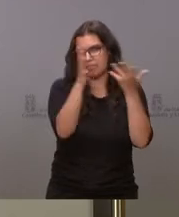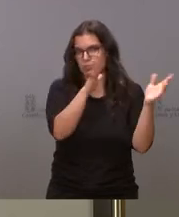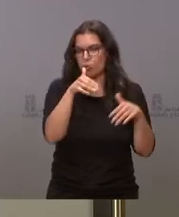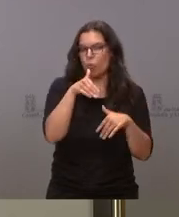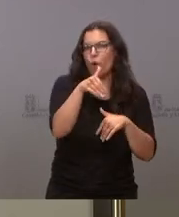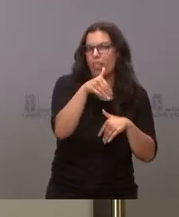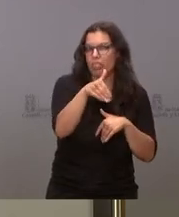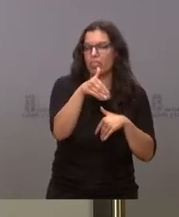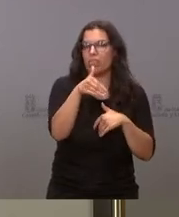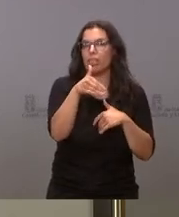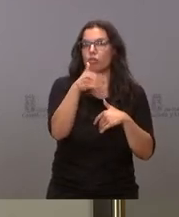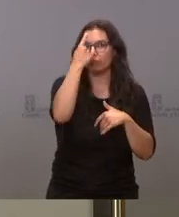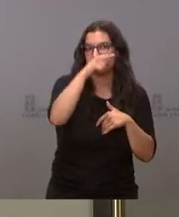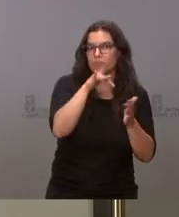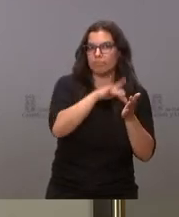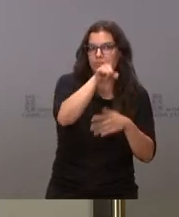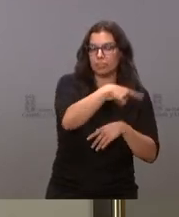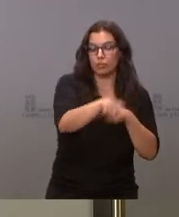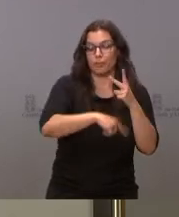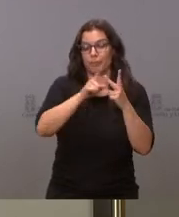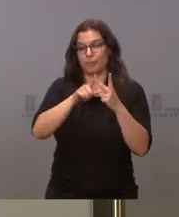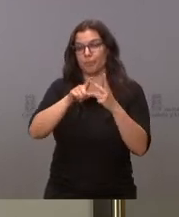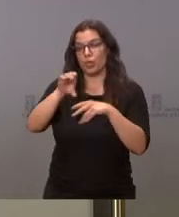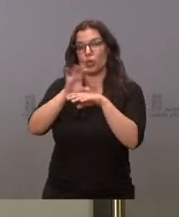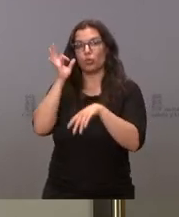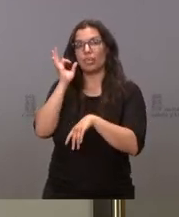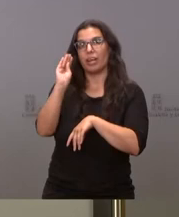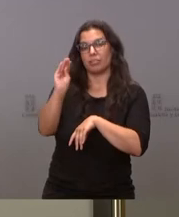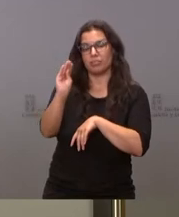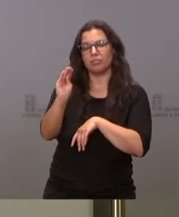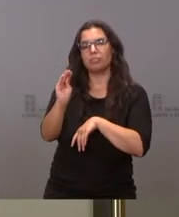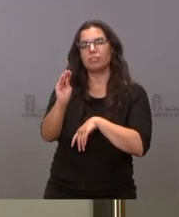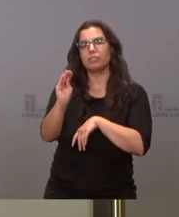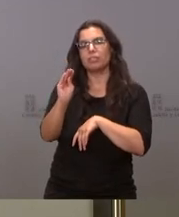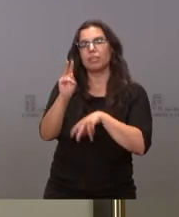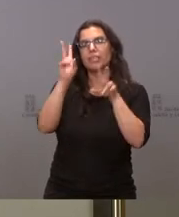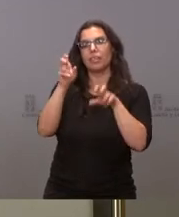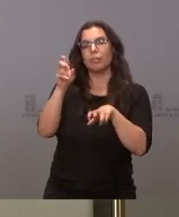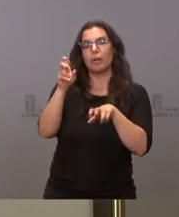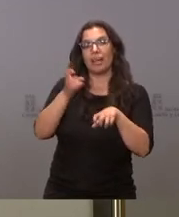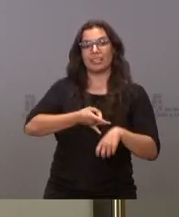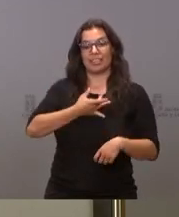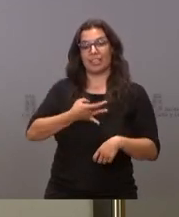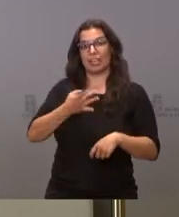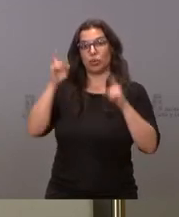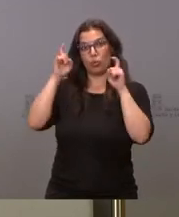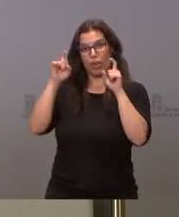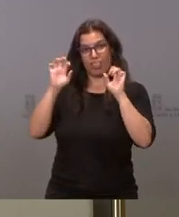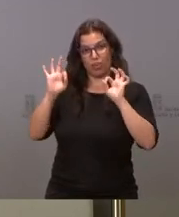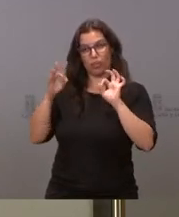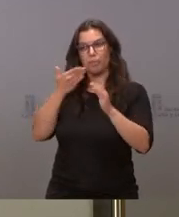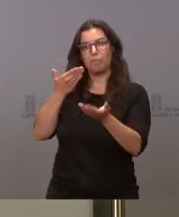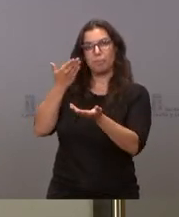ser vacunados. Y a la consejera de Educación quería preguntarle en relación a esa petición que han hecho los sindicatos de educación para que